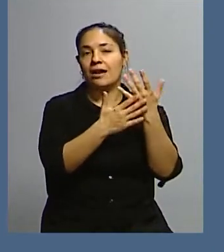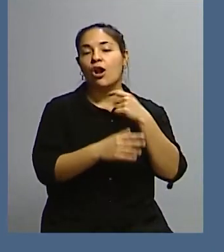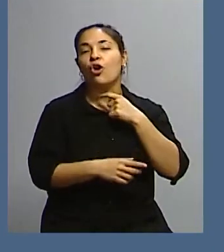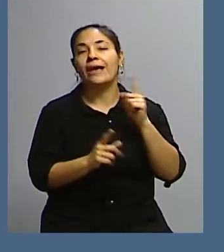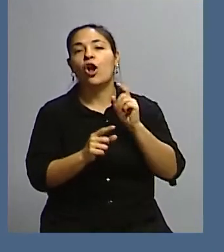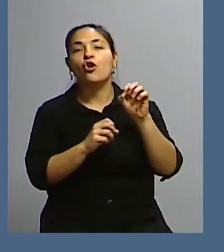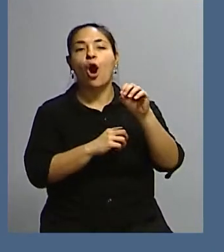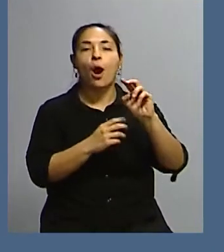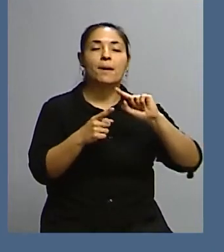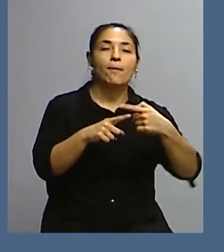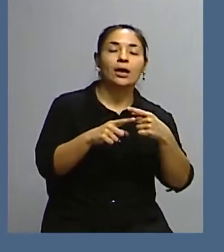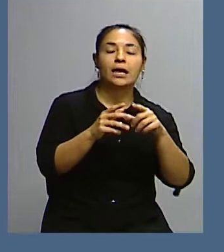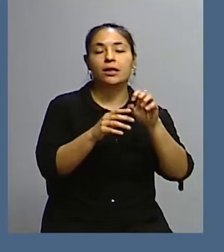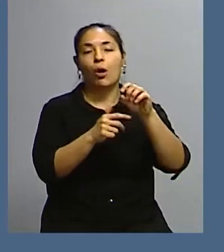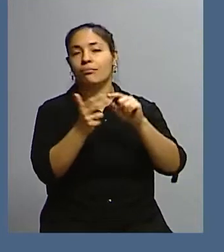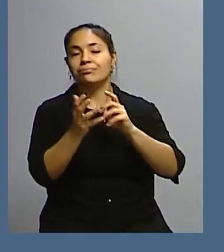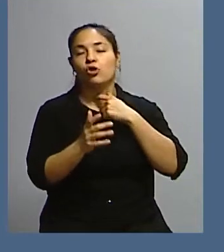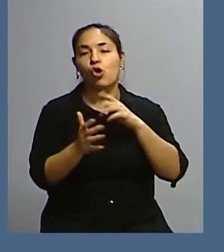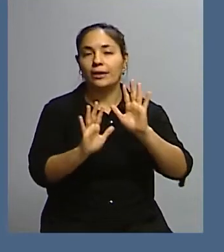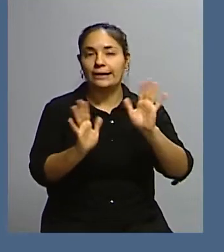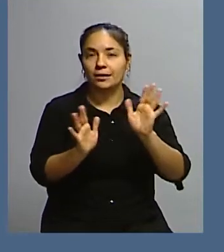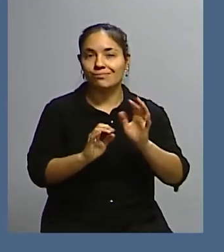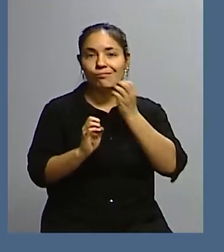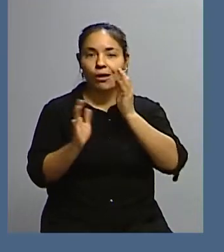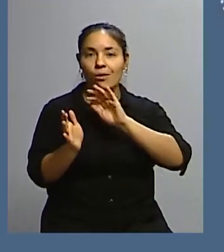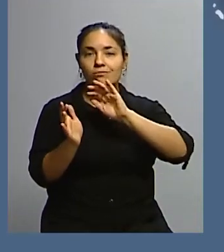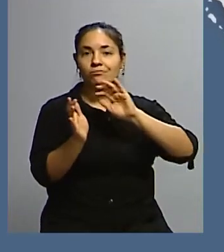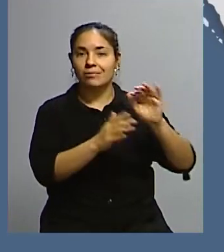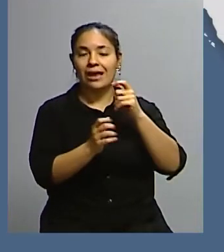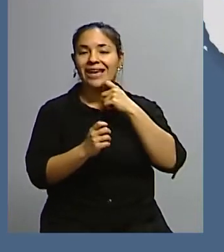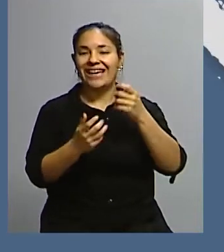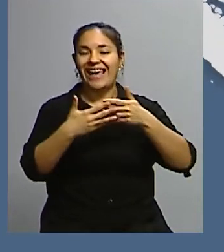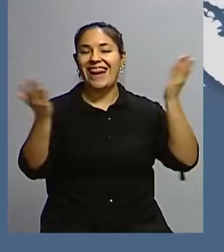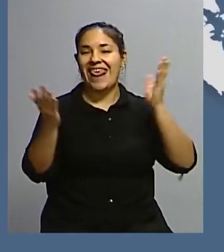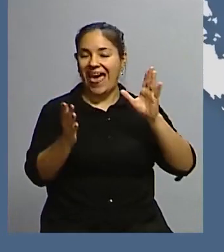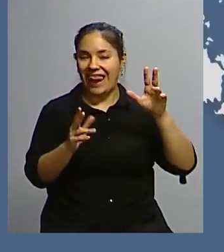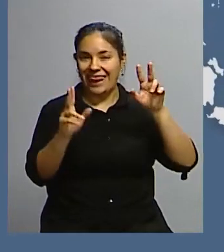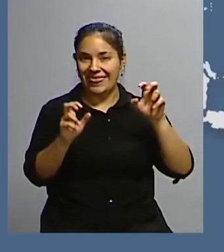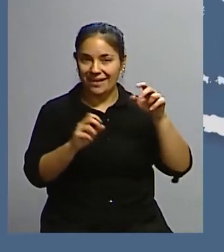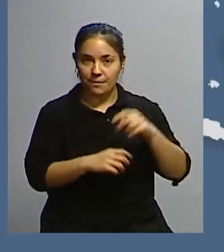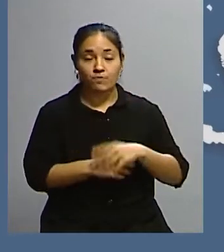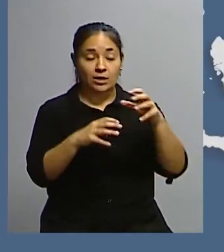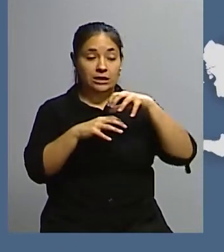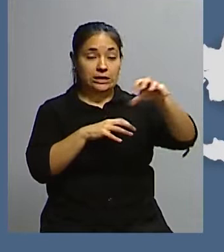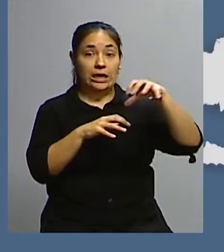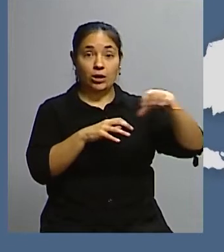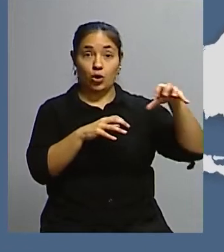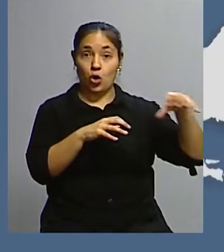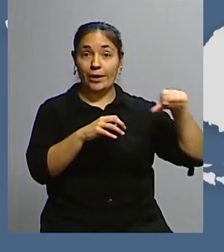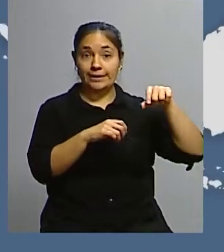políticos en este momento porque pienso que prefiero dejarlo un poco más amplio. Pero esos sectores, entonces,